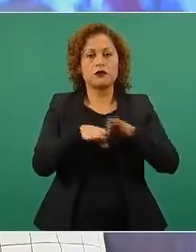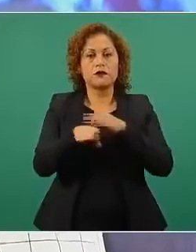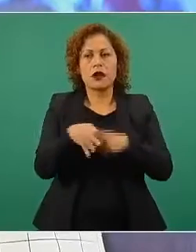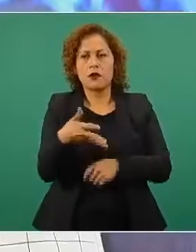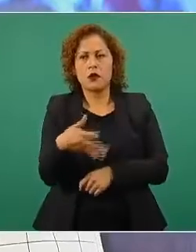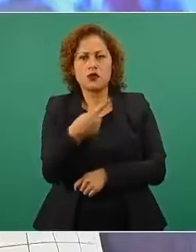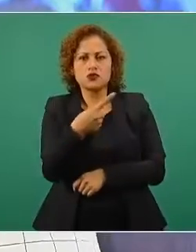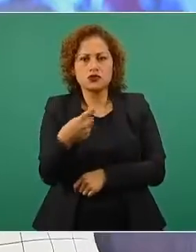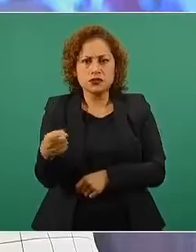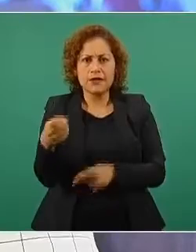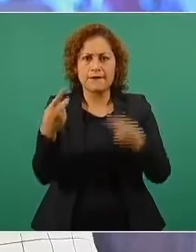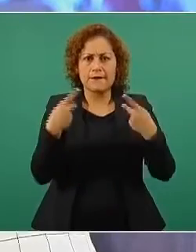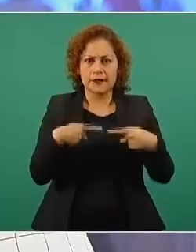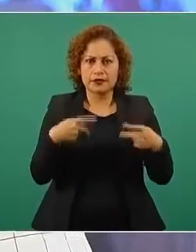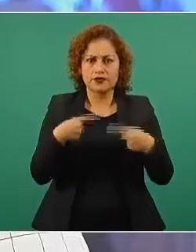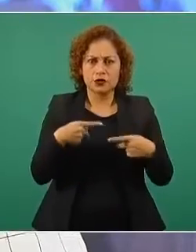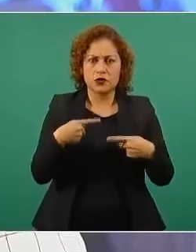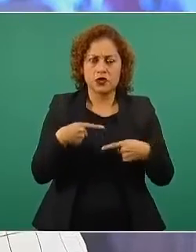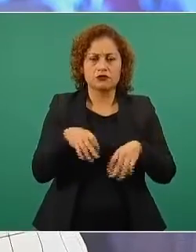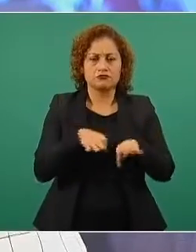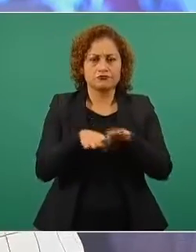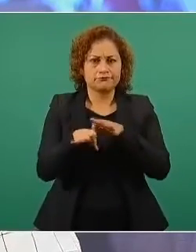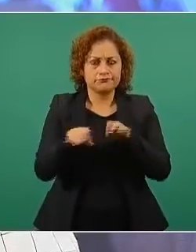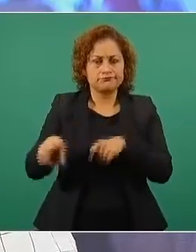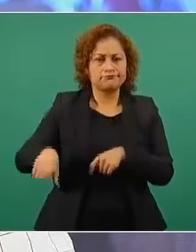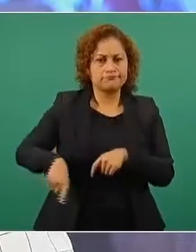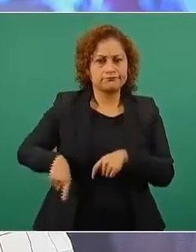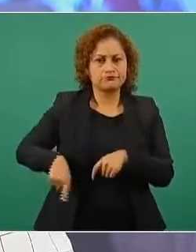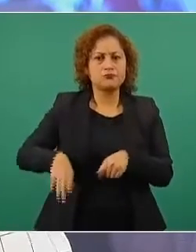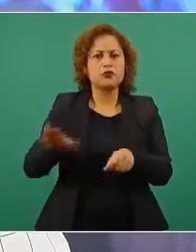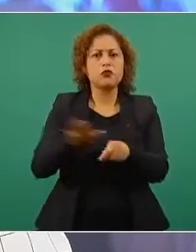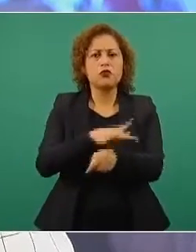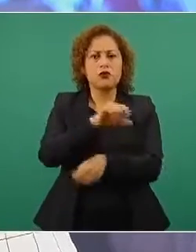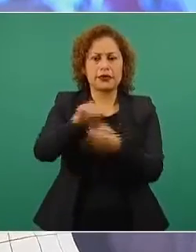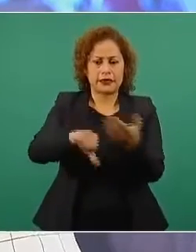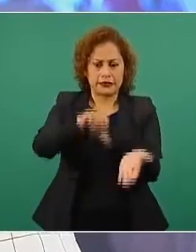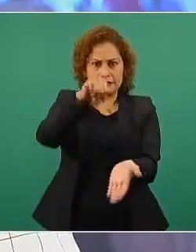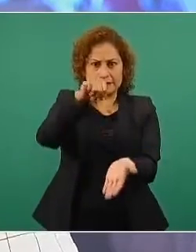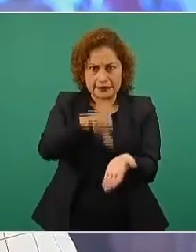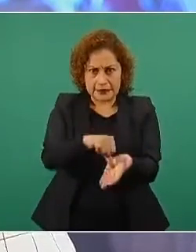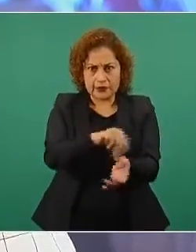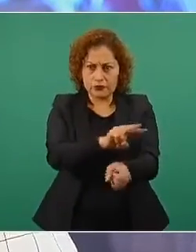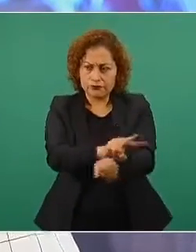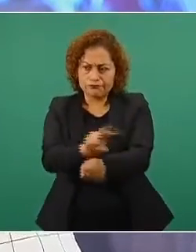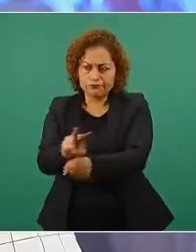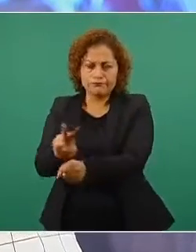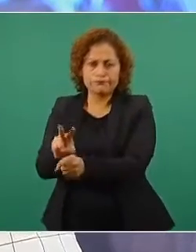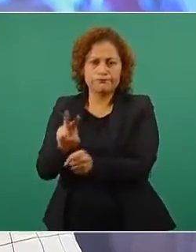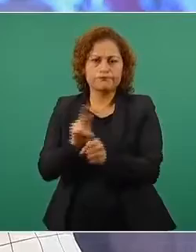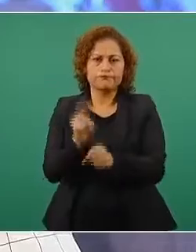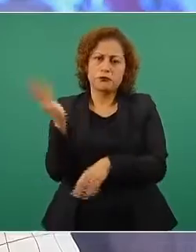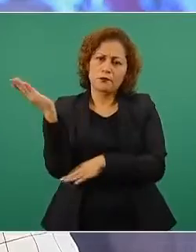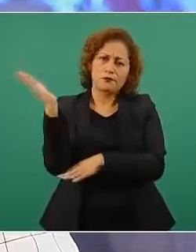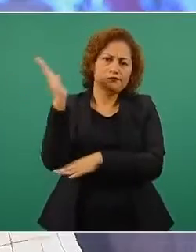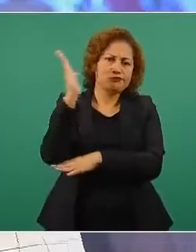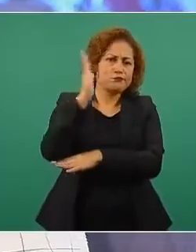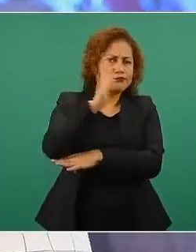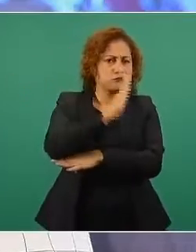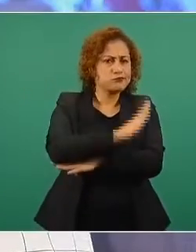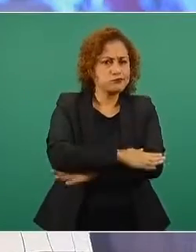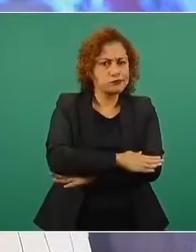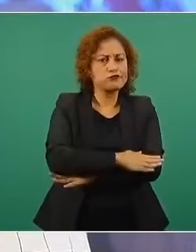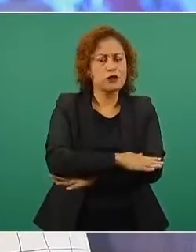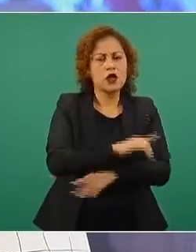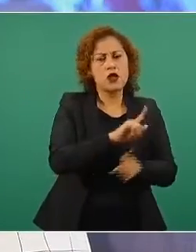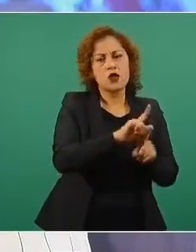porque este centro tiene una presencia continua las 24 horas del día, los siete